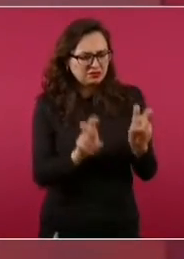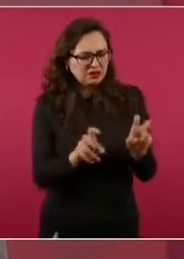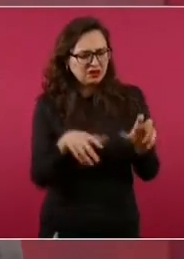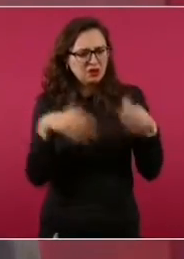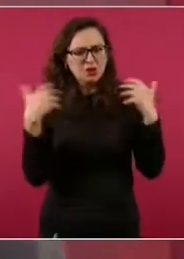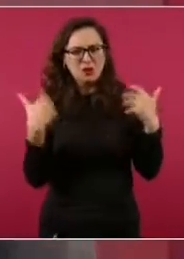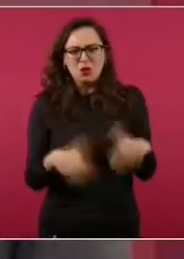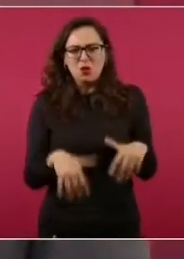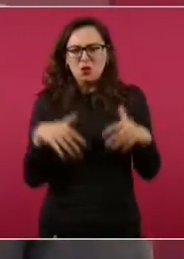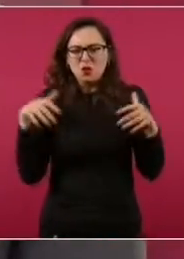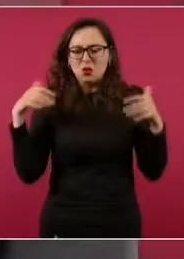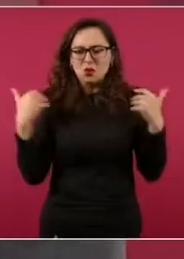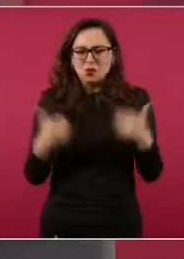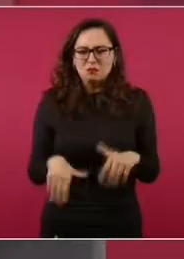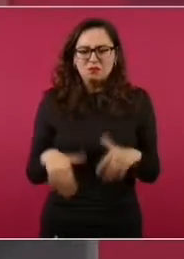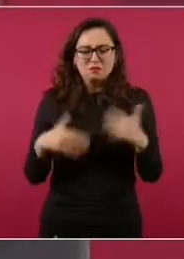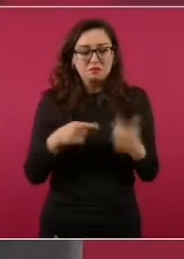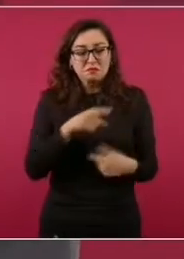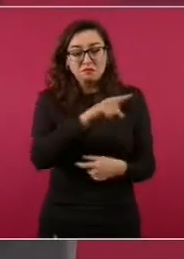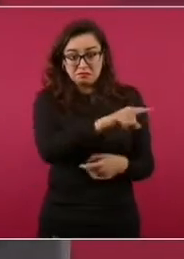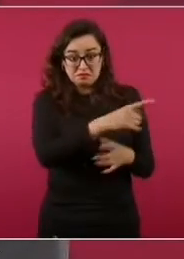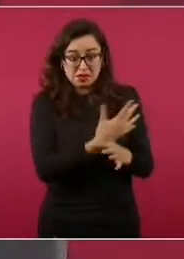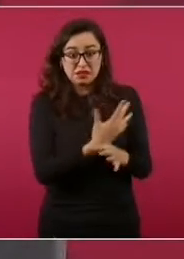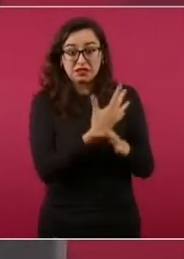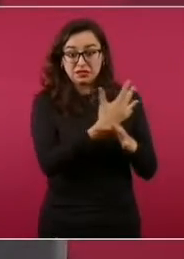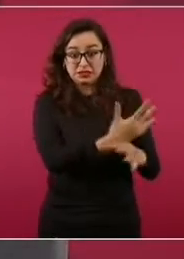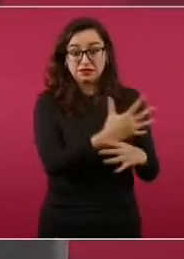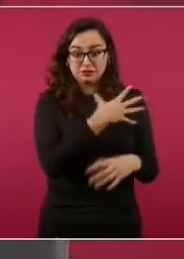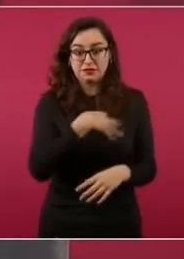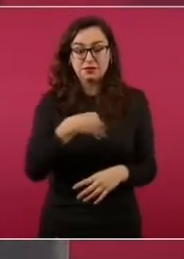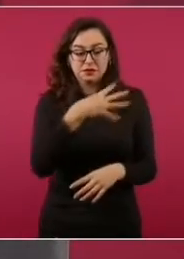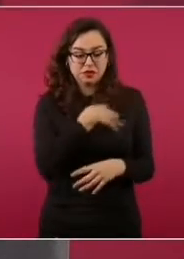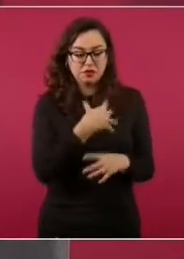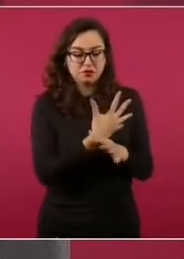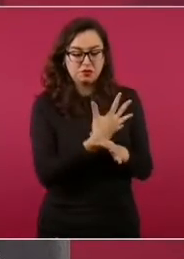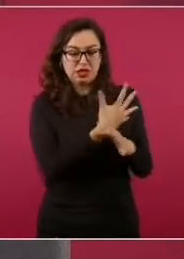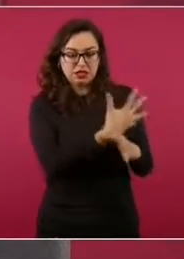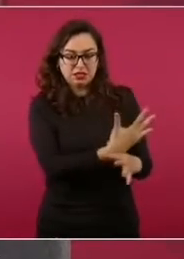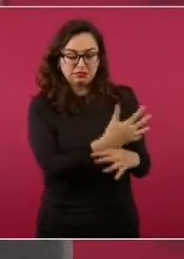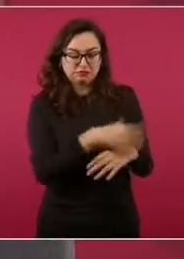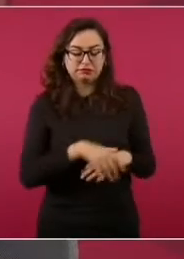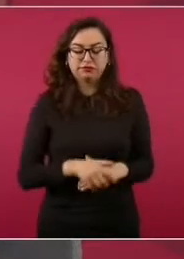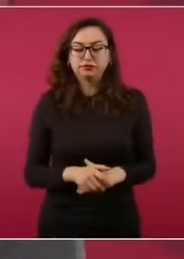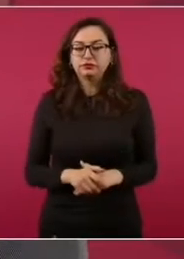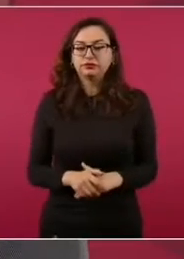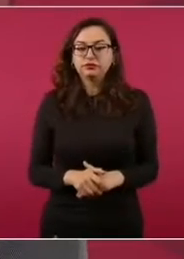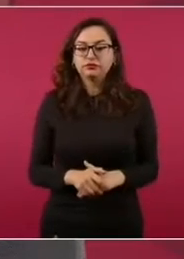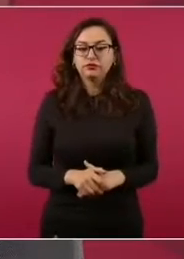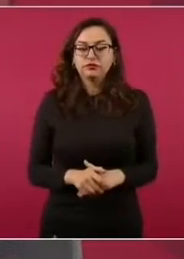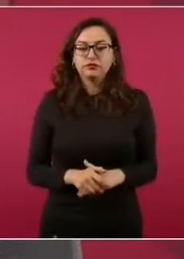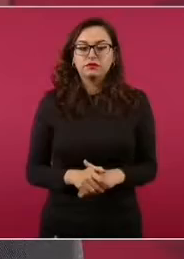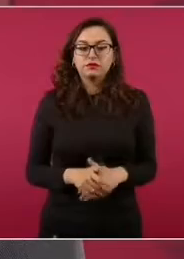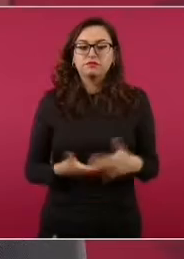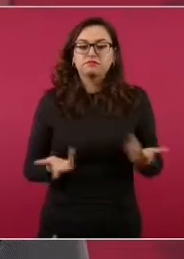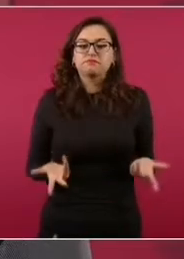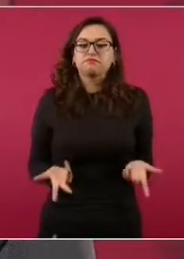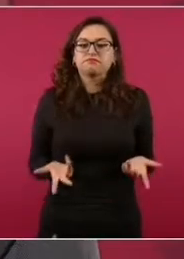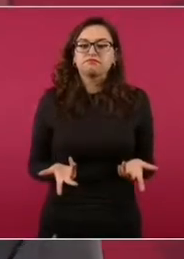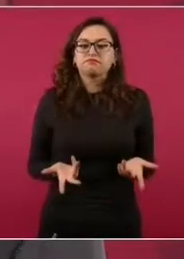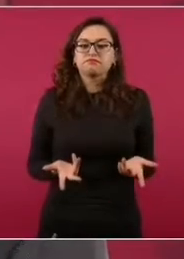uno de mis hijos que no lo había contado,